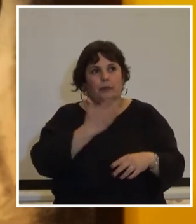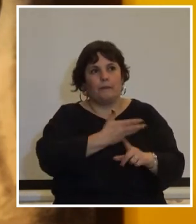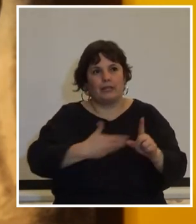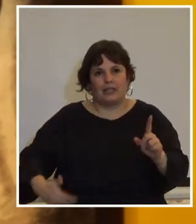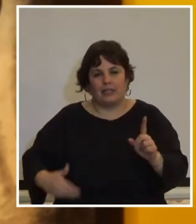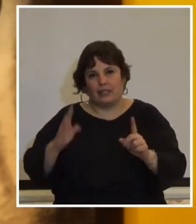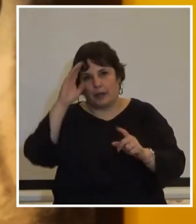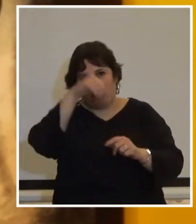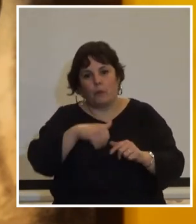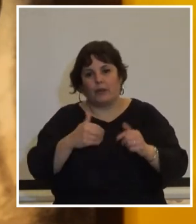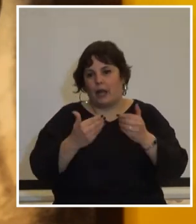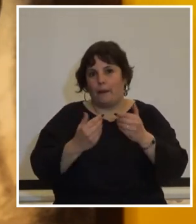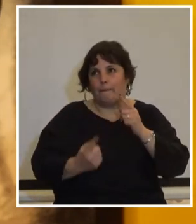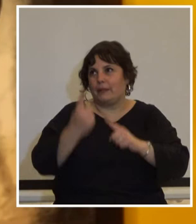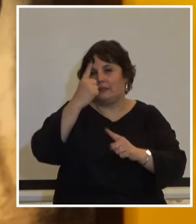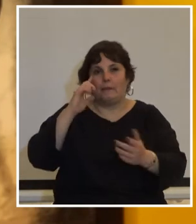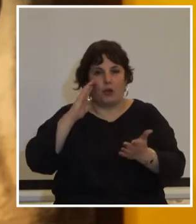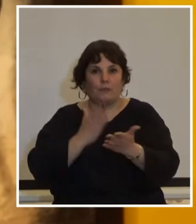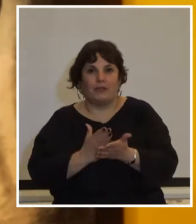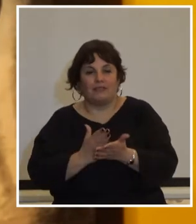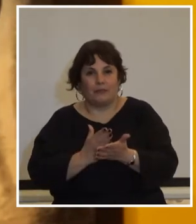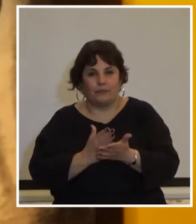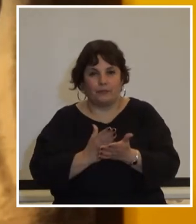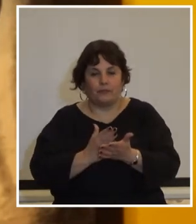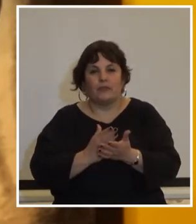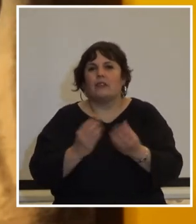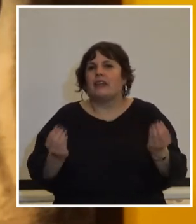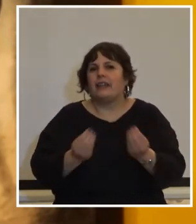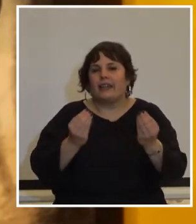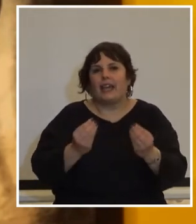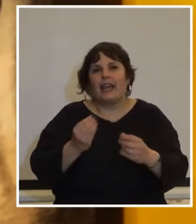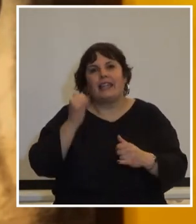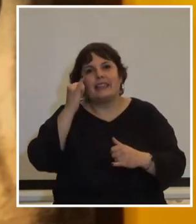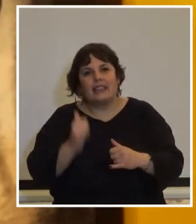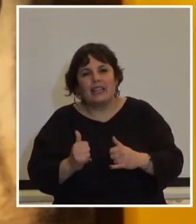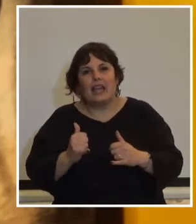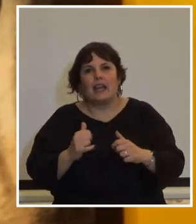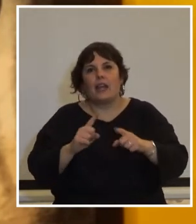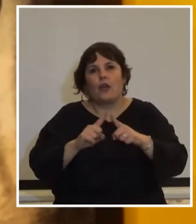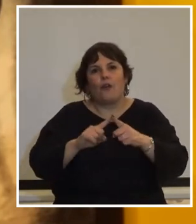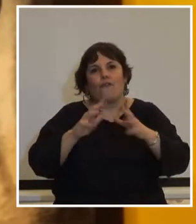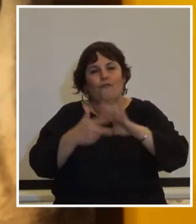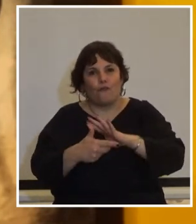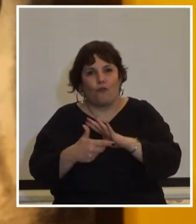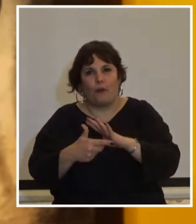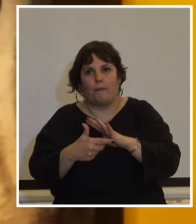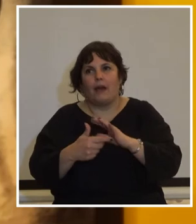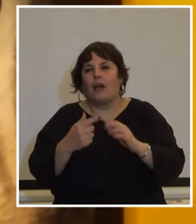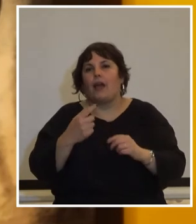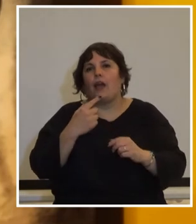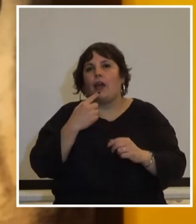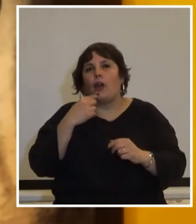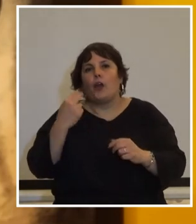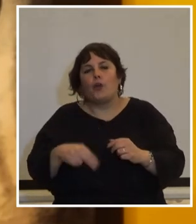república era el principal golpista que viene de una familia golpista y que nunca